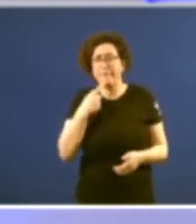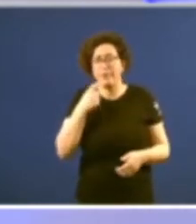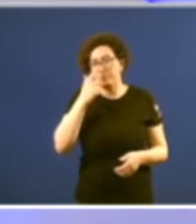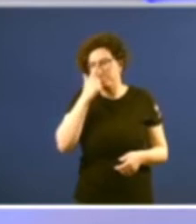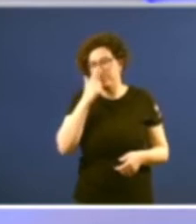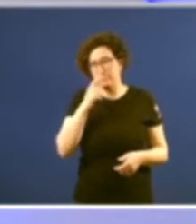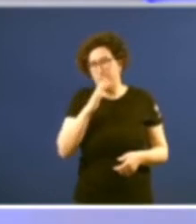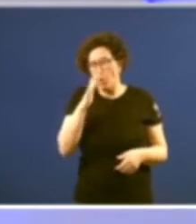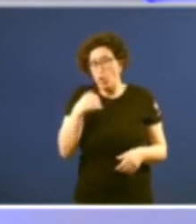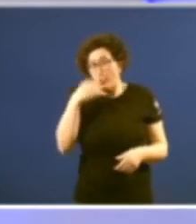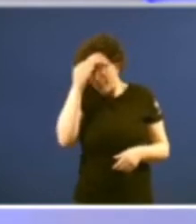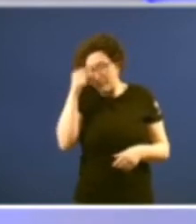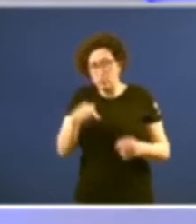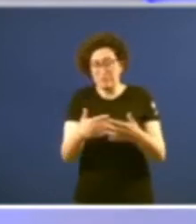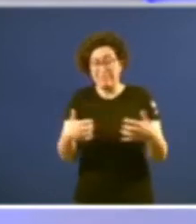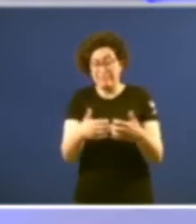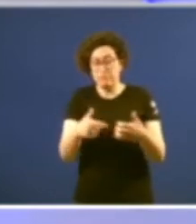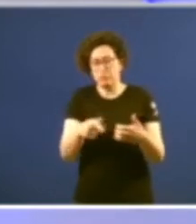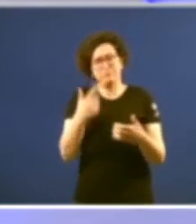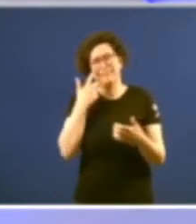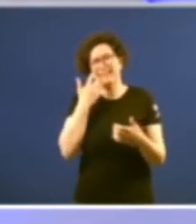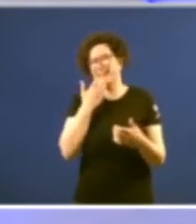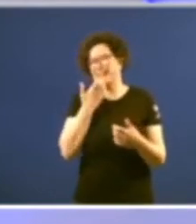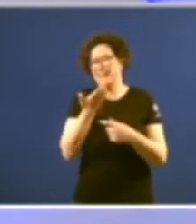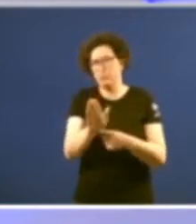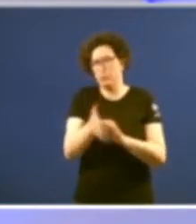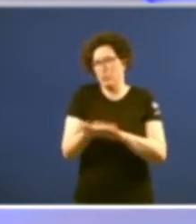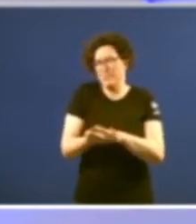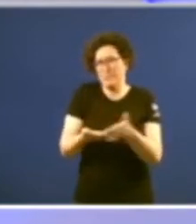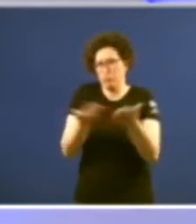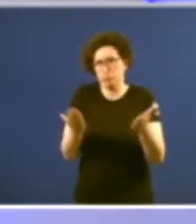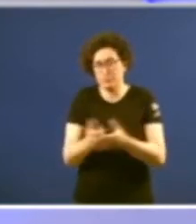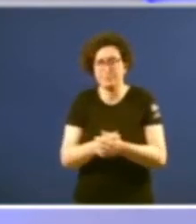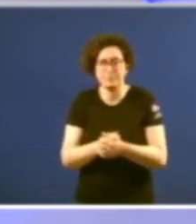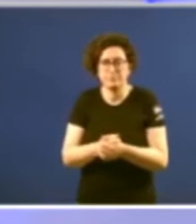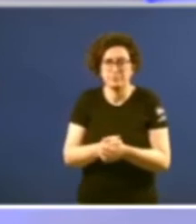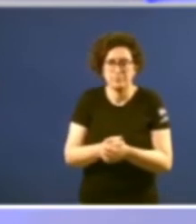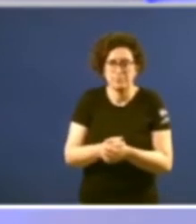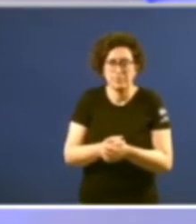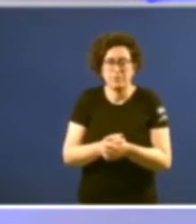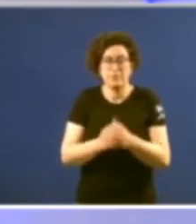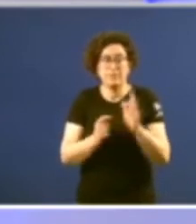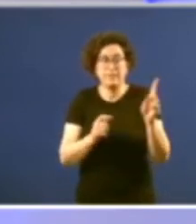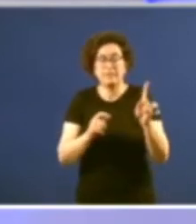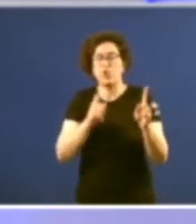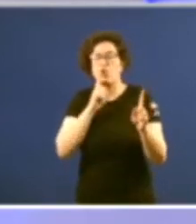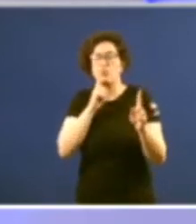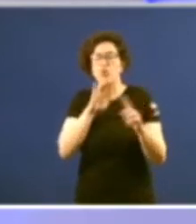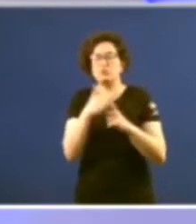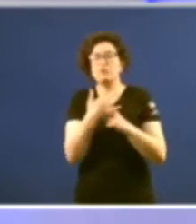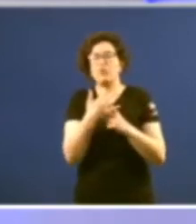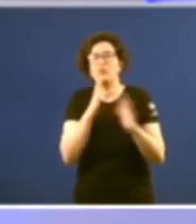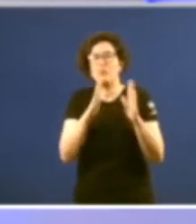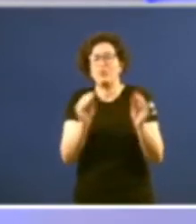porque creo que é moi indicativo o que estamos a pagar de como estaba en aquel momento o comezo